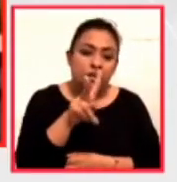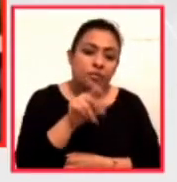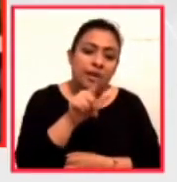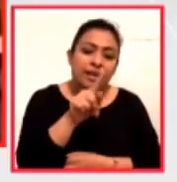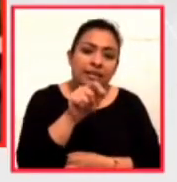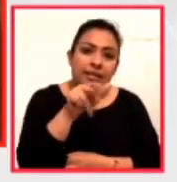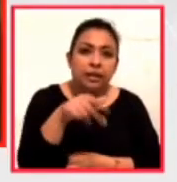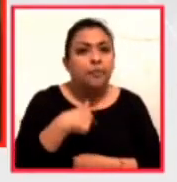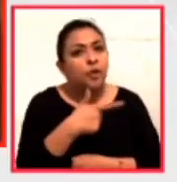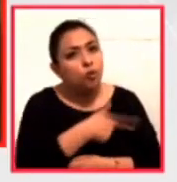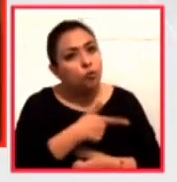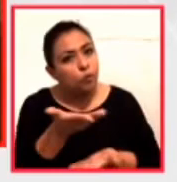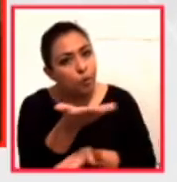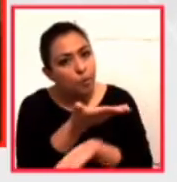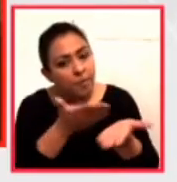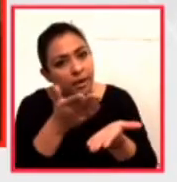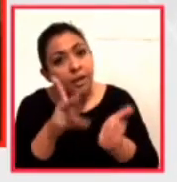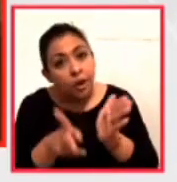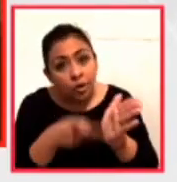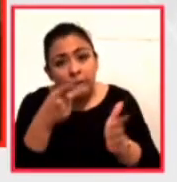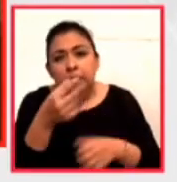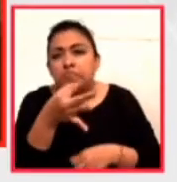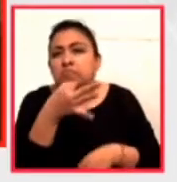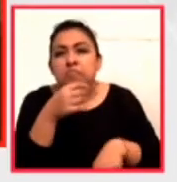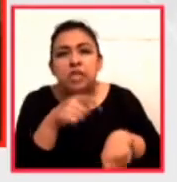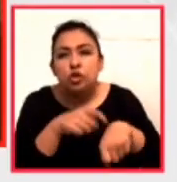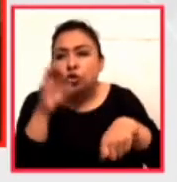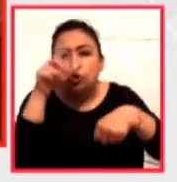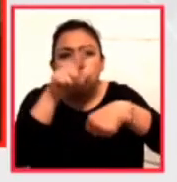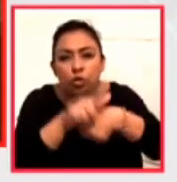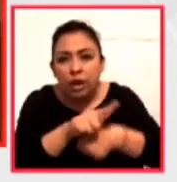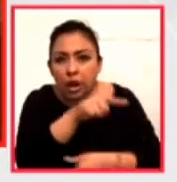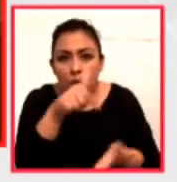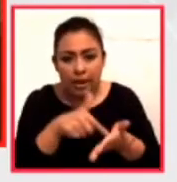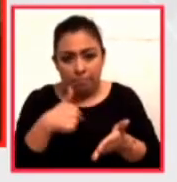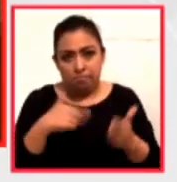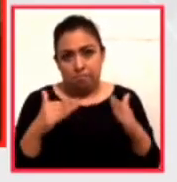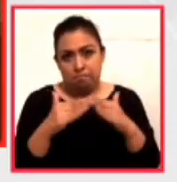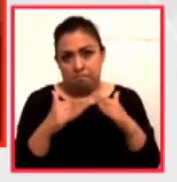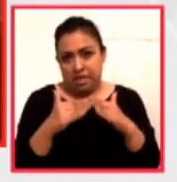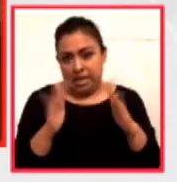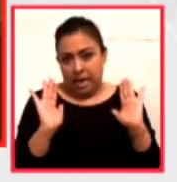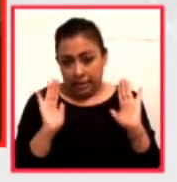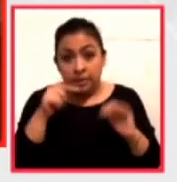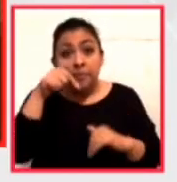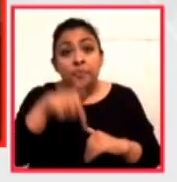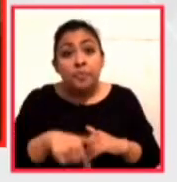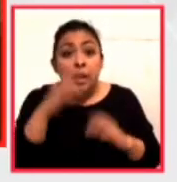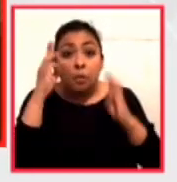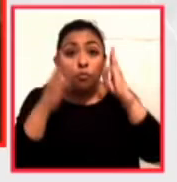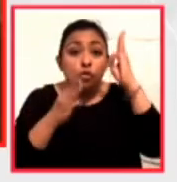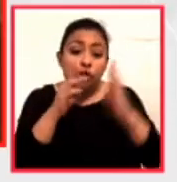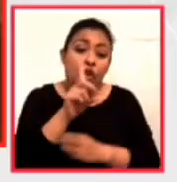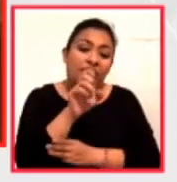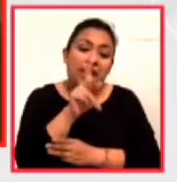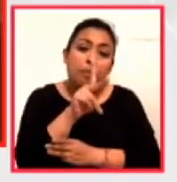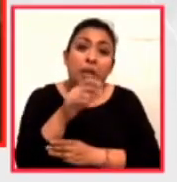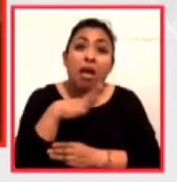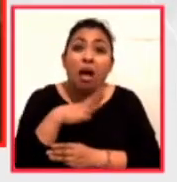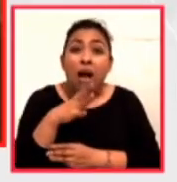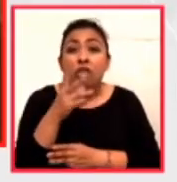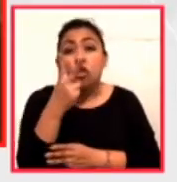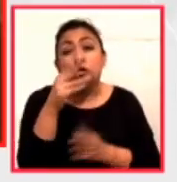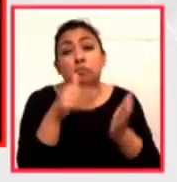gusto compartir con ustedes nuevamente estos minutos culturales desde mi casa. Así es, el Museo del Prado ha registrado más de dos